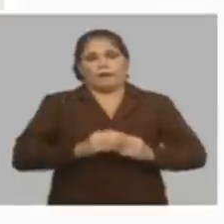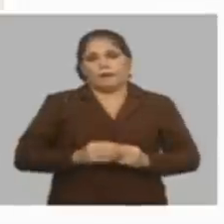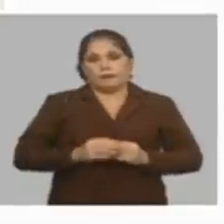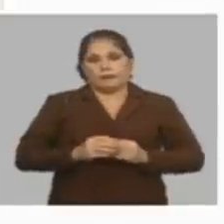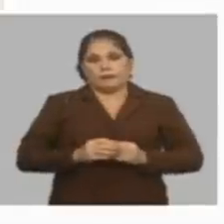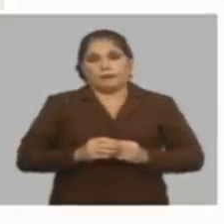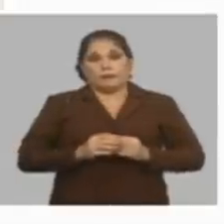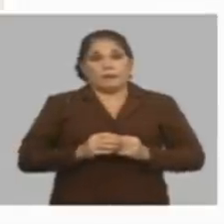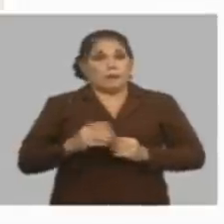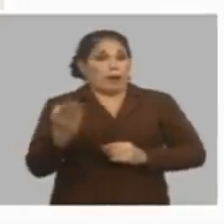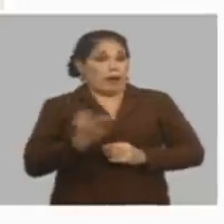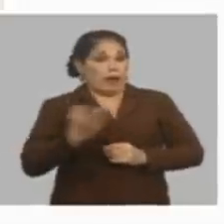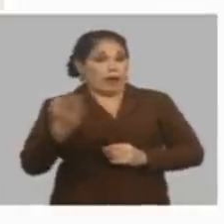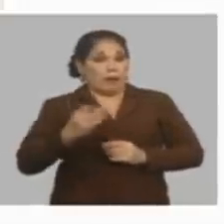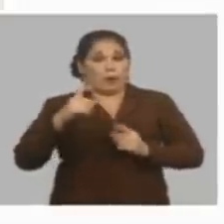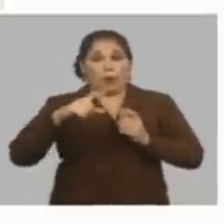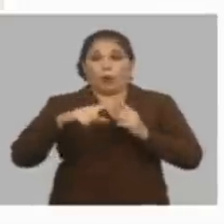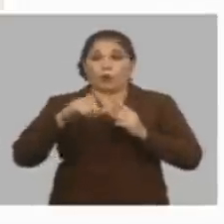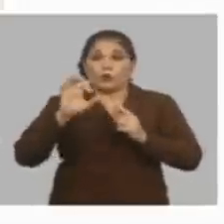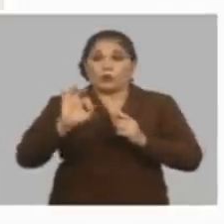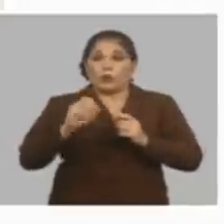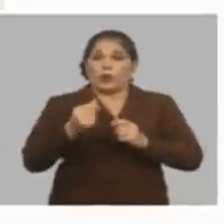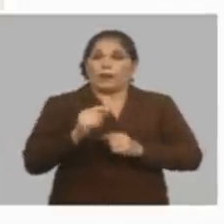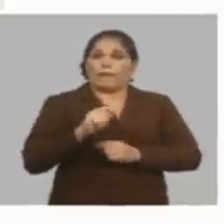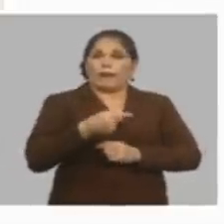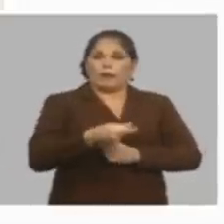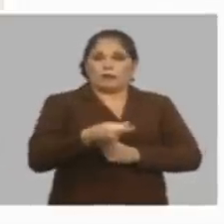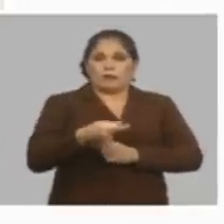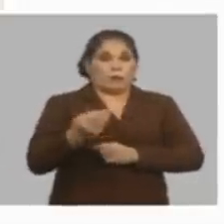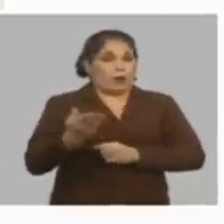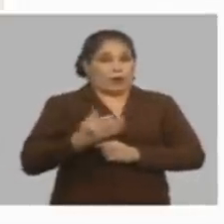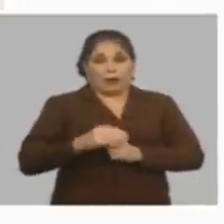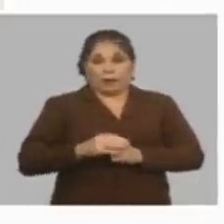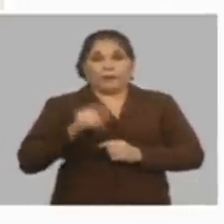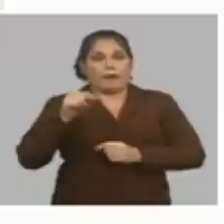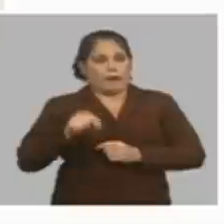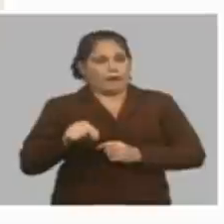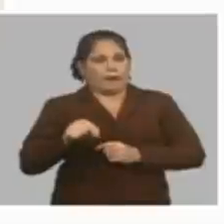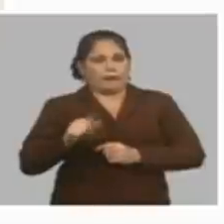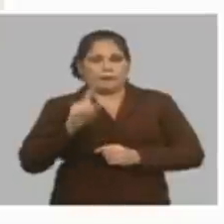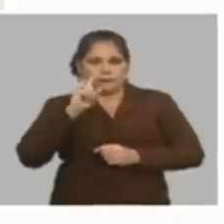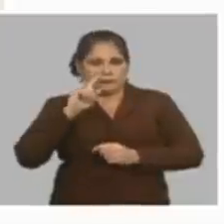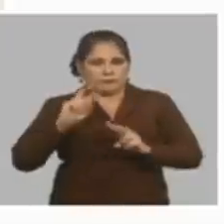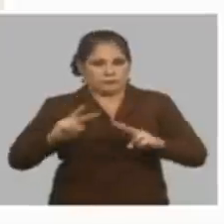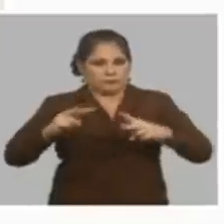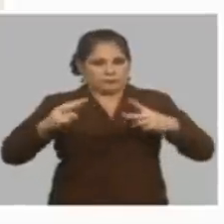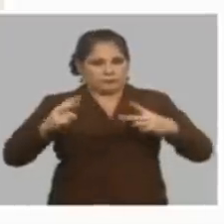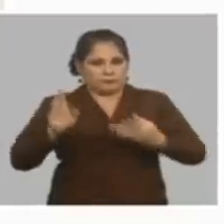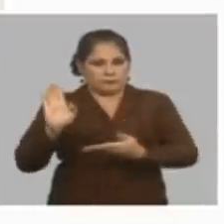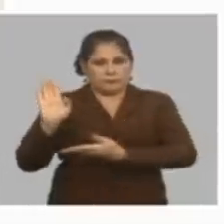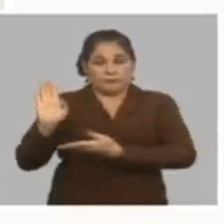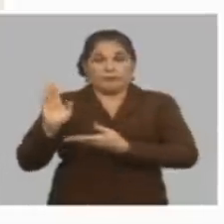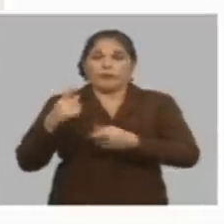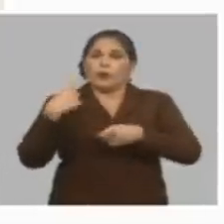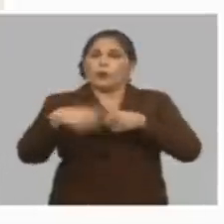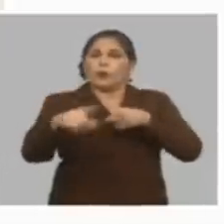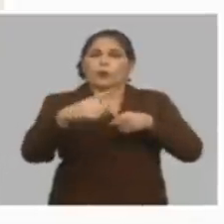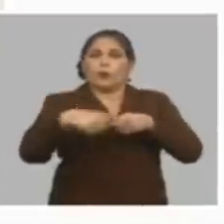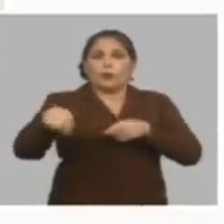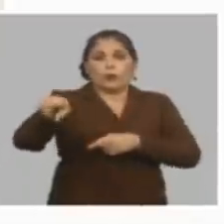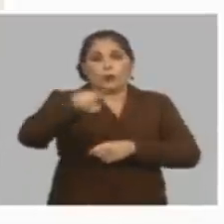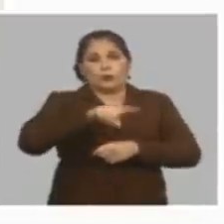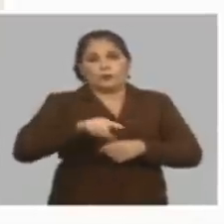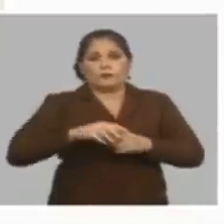va a subir más rápido los costos que el precio ahora bien porque mucho se dice